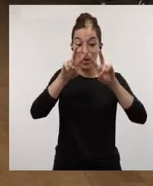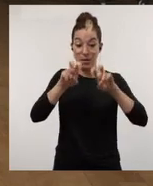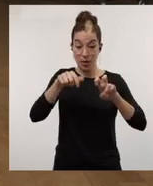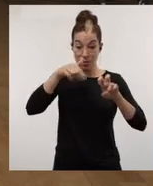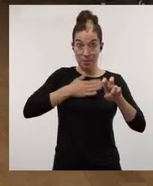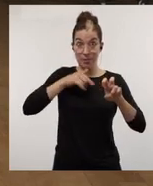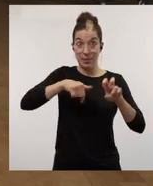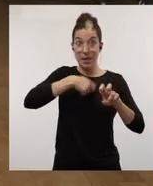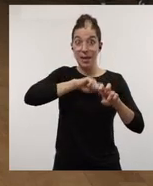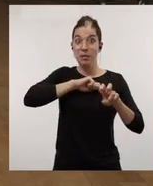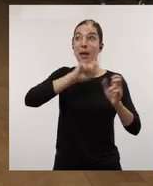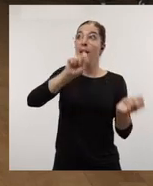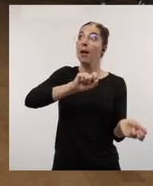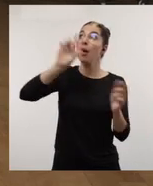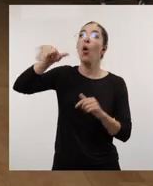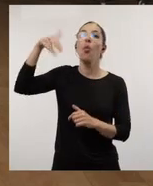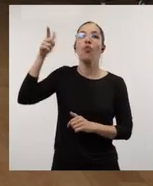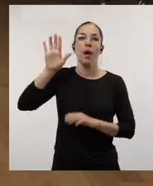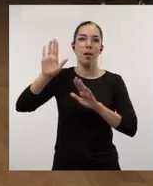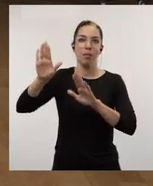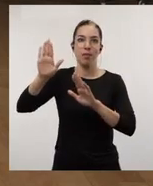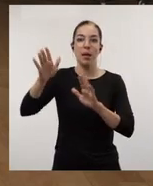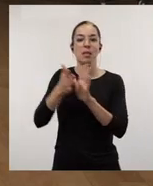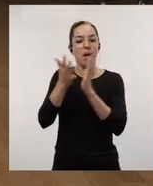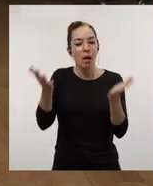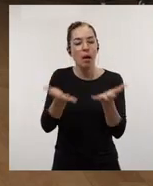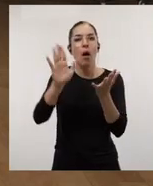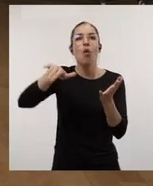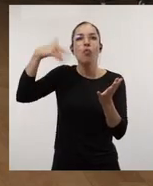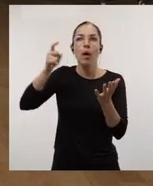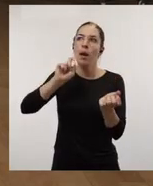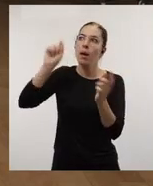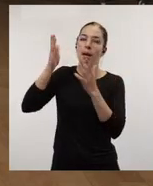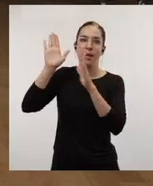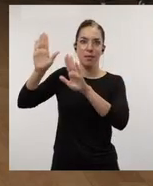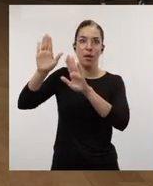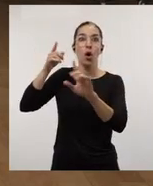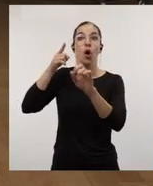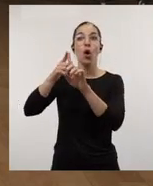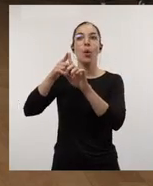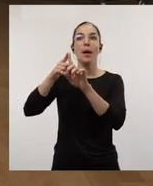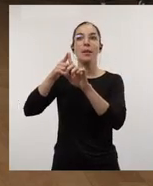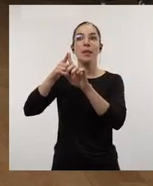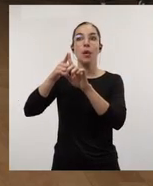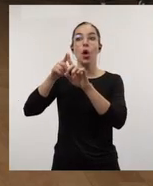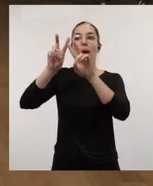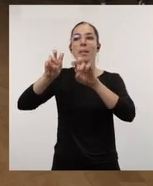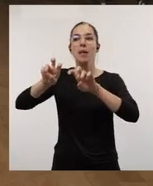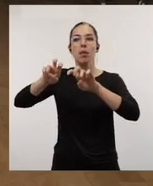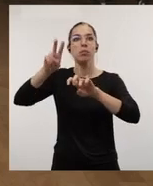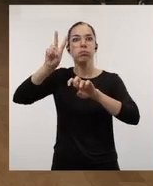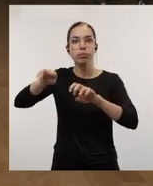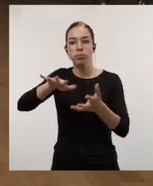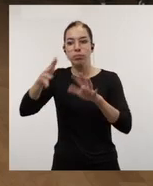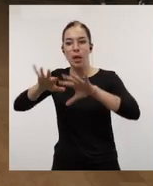nuestros investigadores realicen estancias fuera, potenciar estancias fuera de nuestros investigadores para que internalicen su